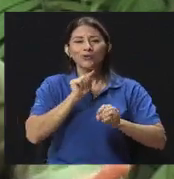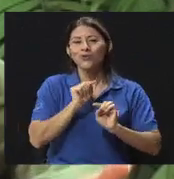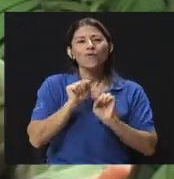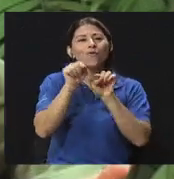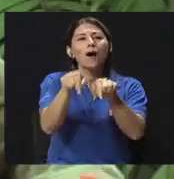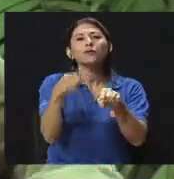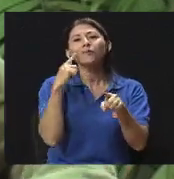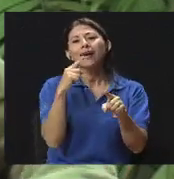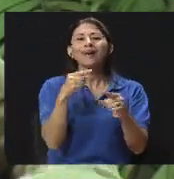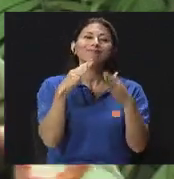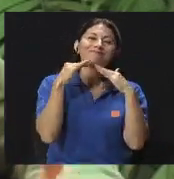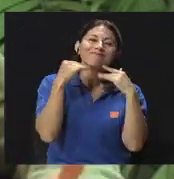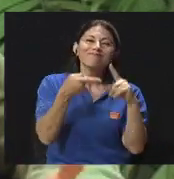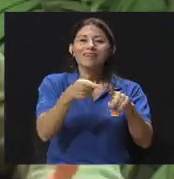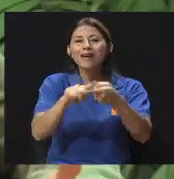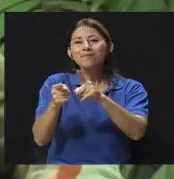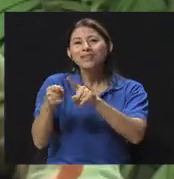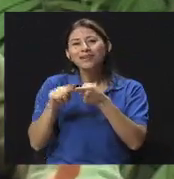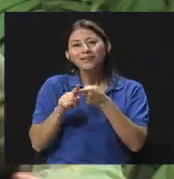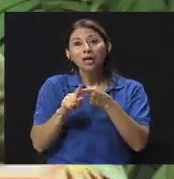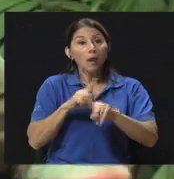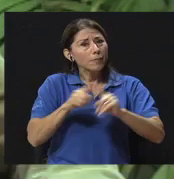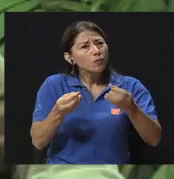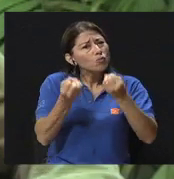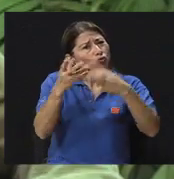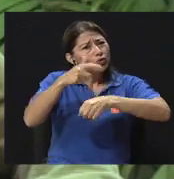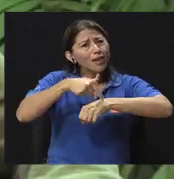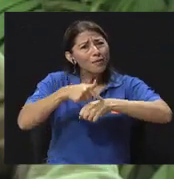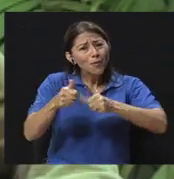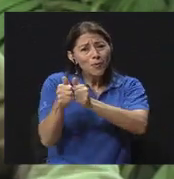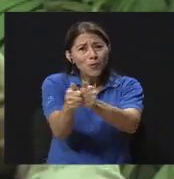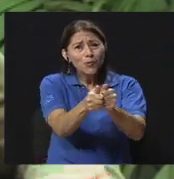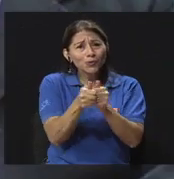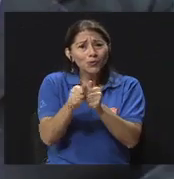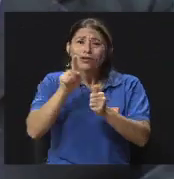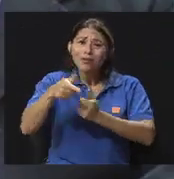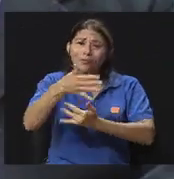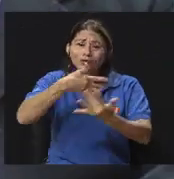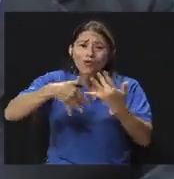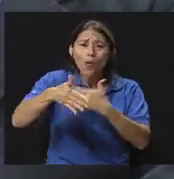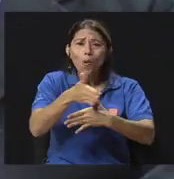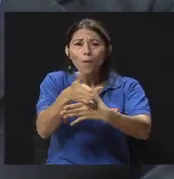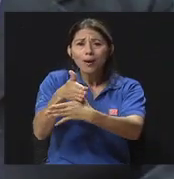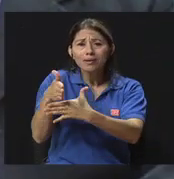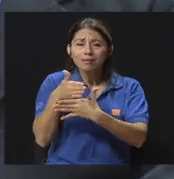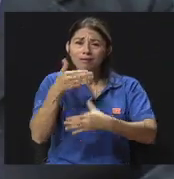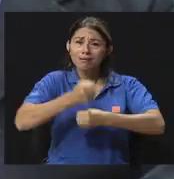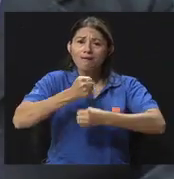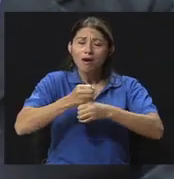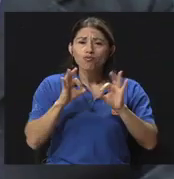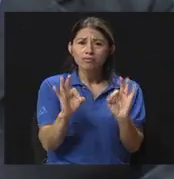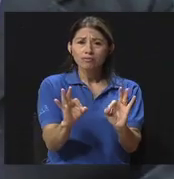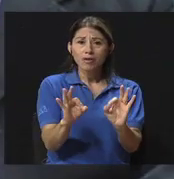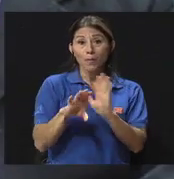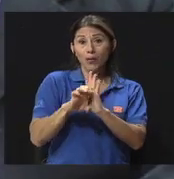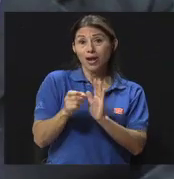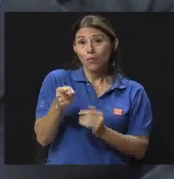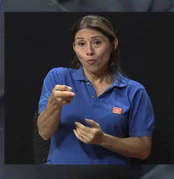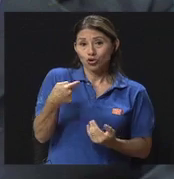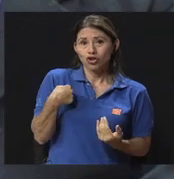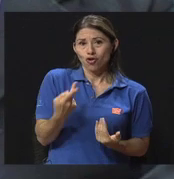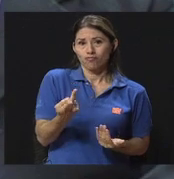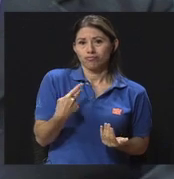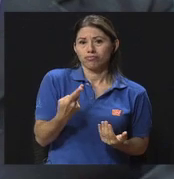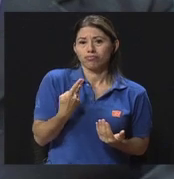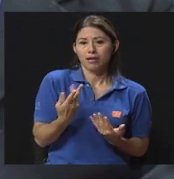mucho tiempo juntos, pero tenemos que compartir y hacer que el trabajo sea efectivo. Entonces, ¿cómo hacemos que el ambiente, entre vos y yo, aunque